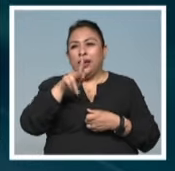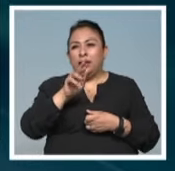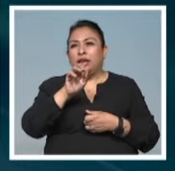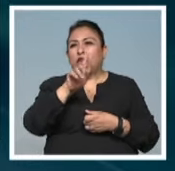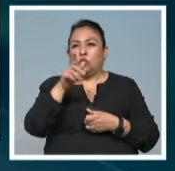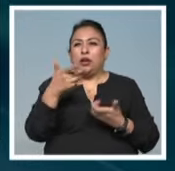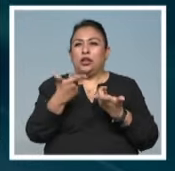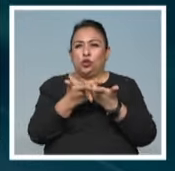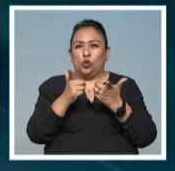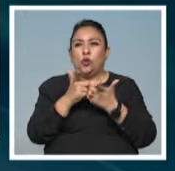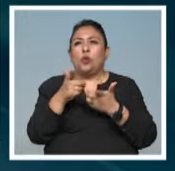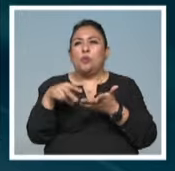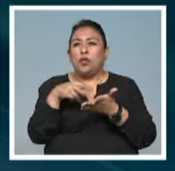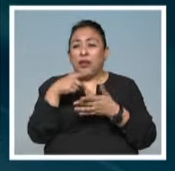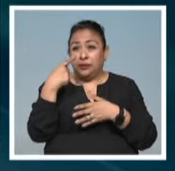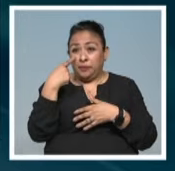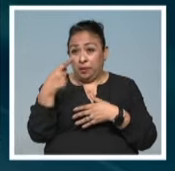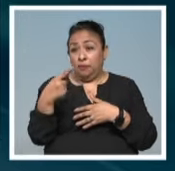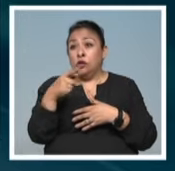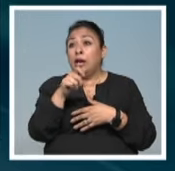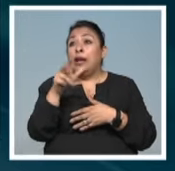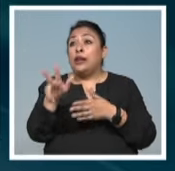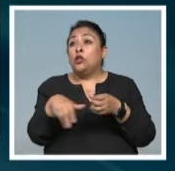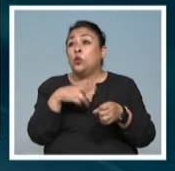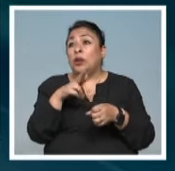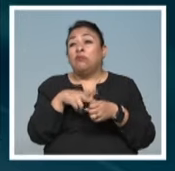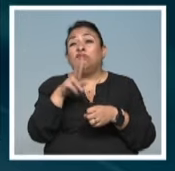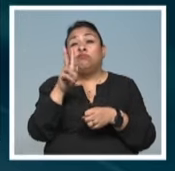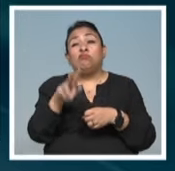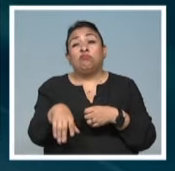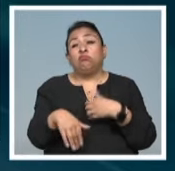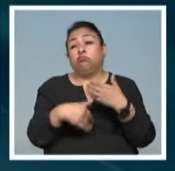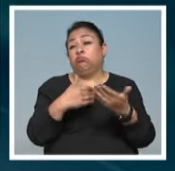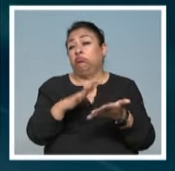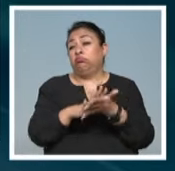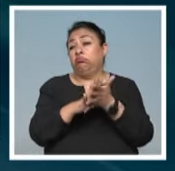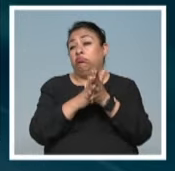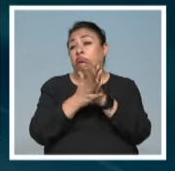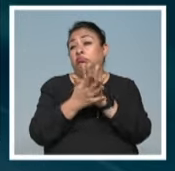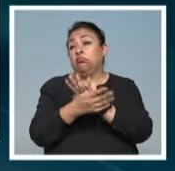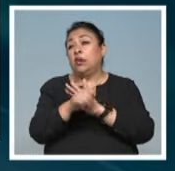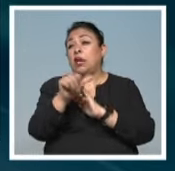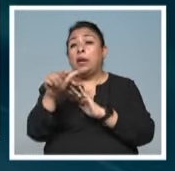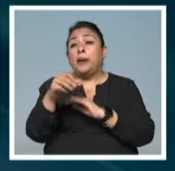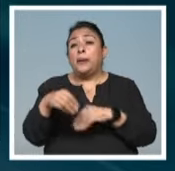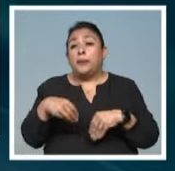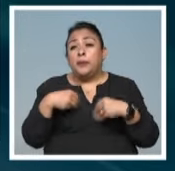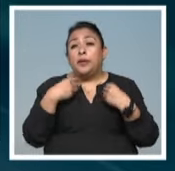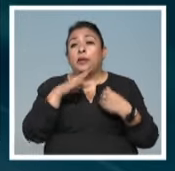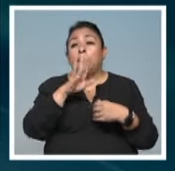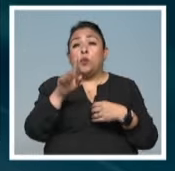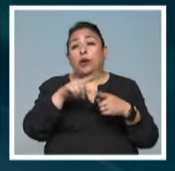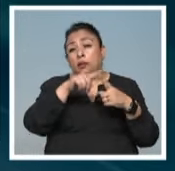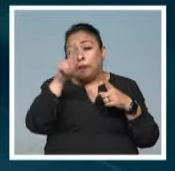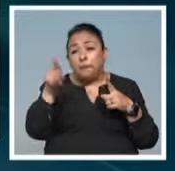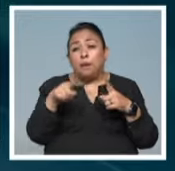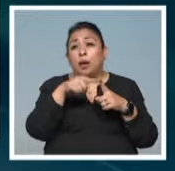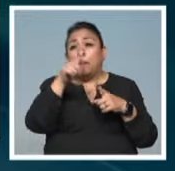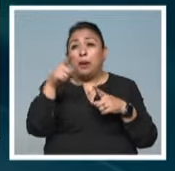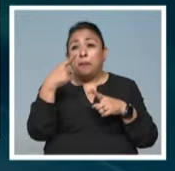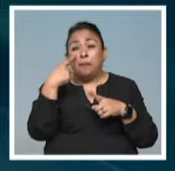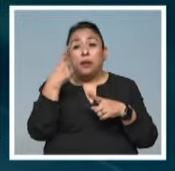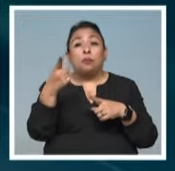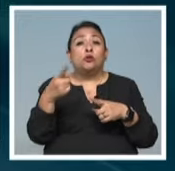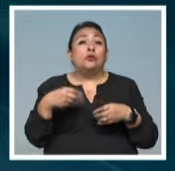de Danza pone sobre la tabla a la naturaleza y a su inevitable tránsito en el ciclo de vida y muerte que atraviesa y define la